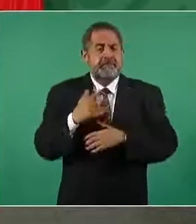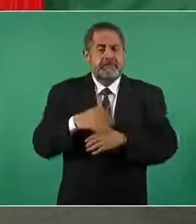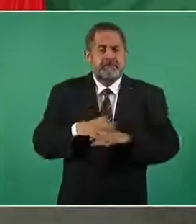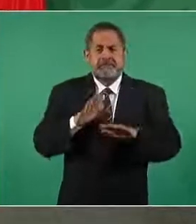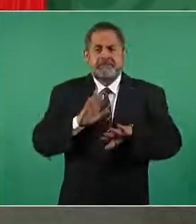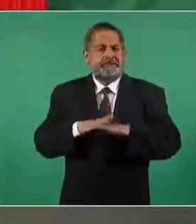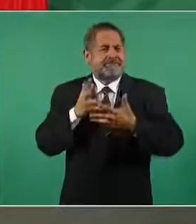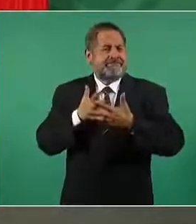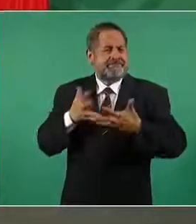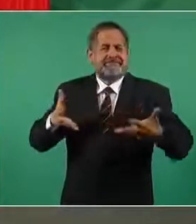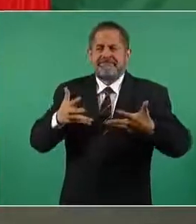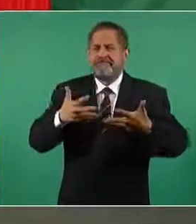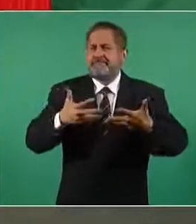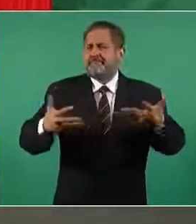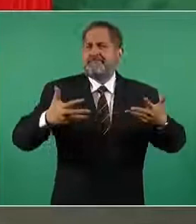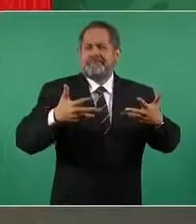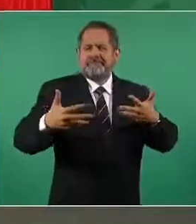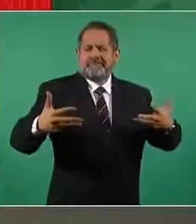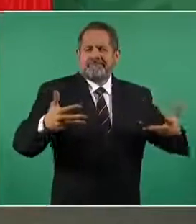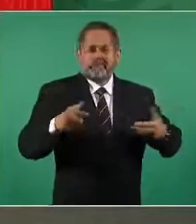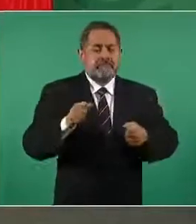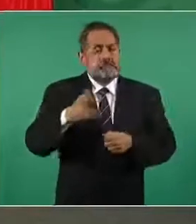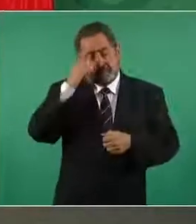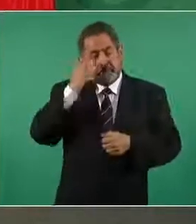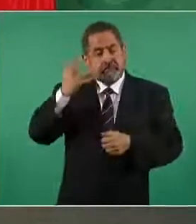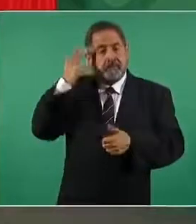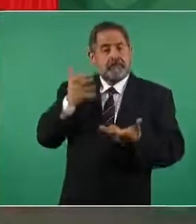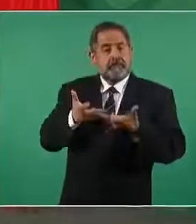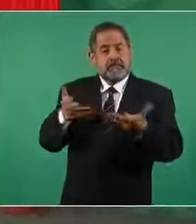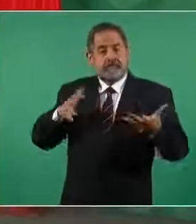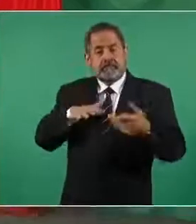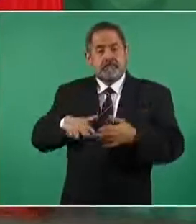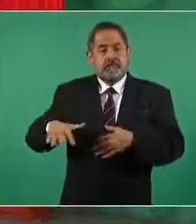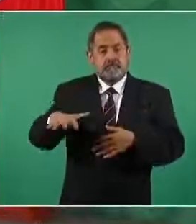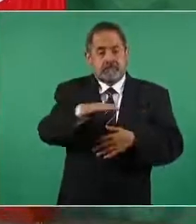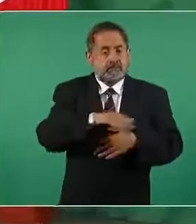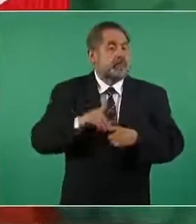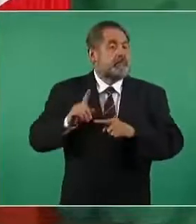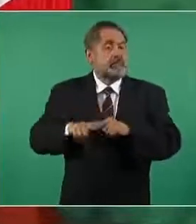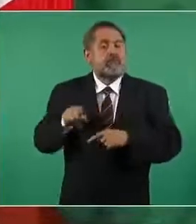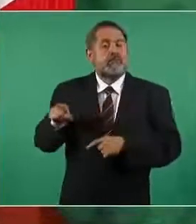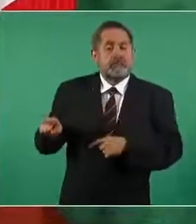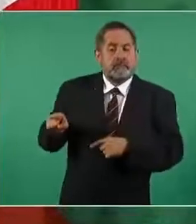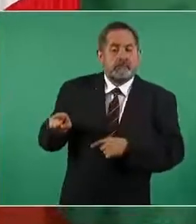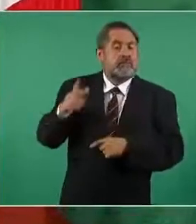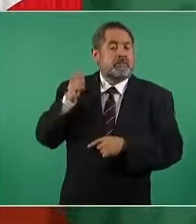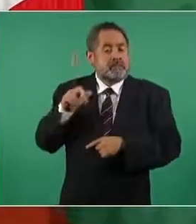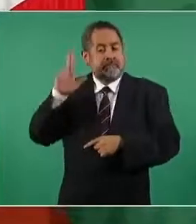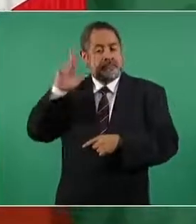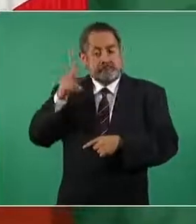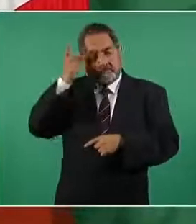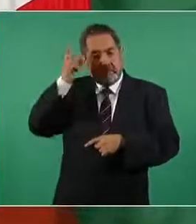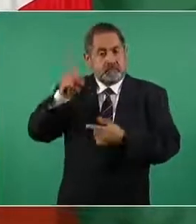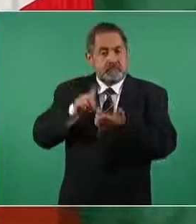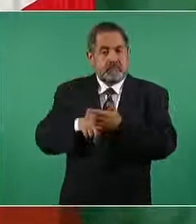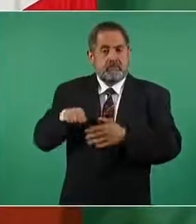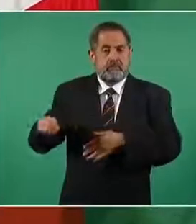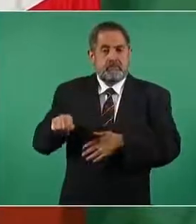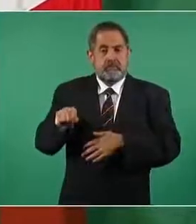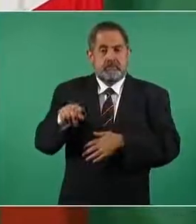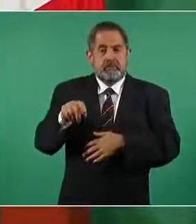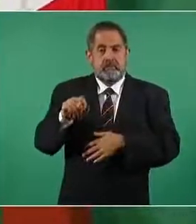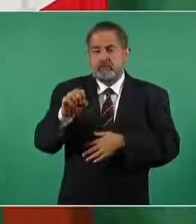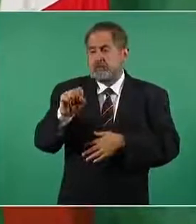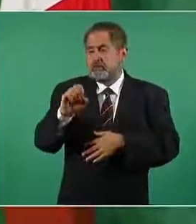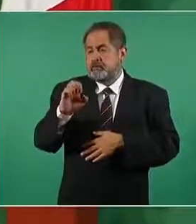ampliando con todos los terrenos que eran de la Secretaría